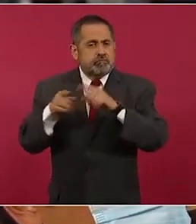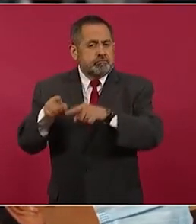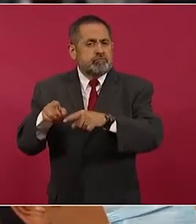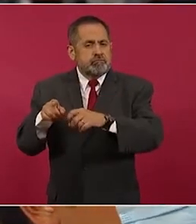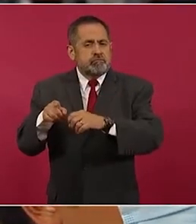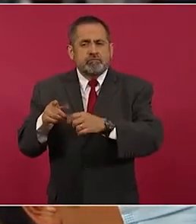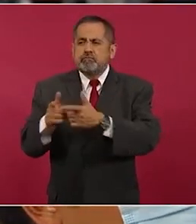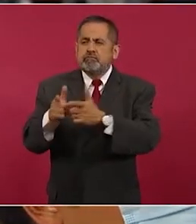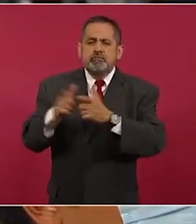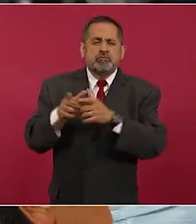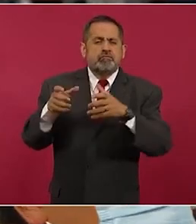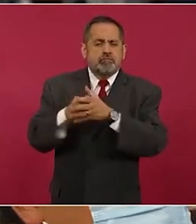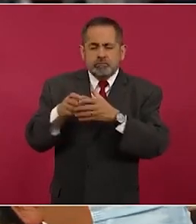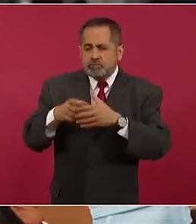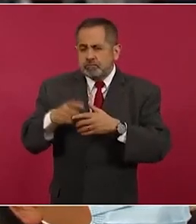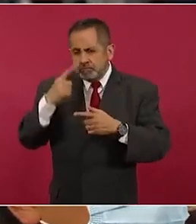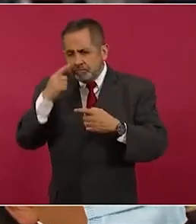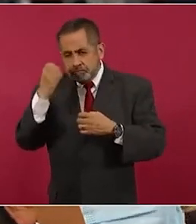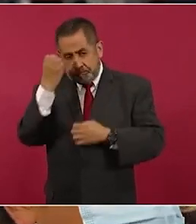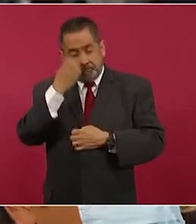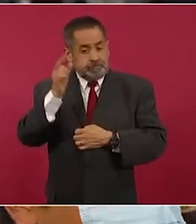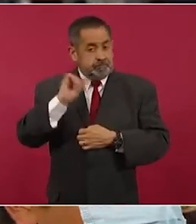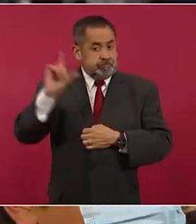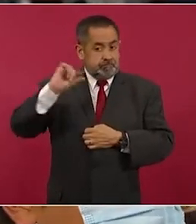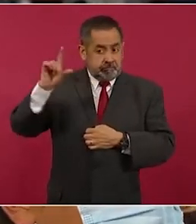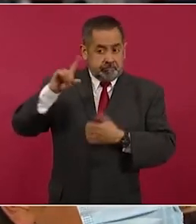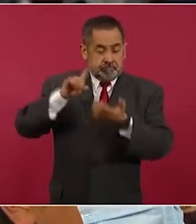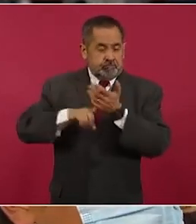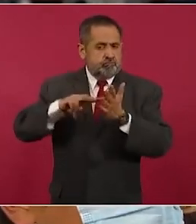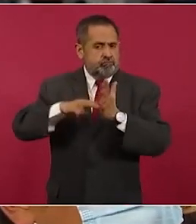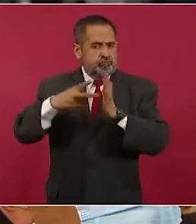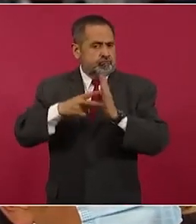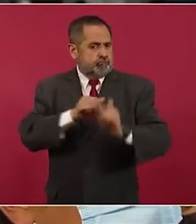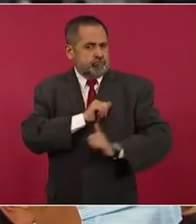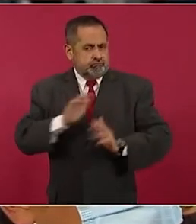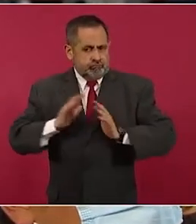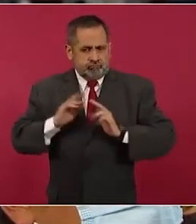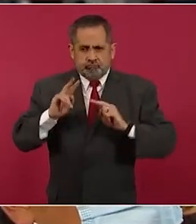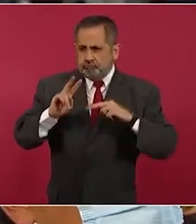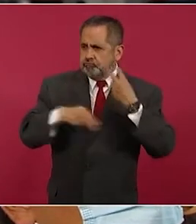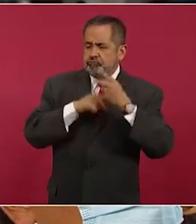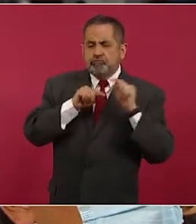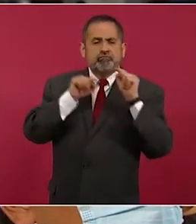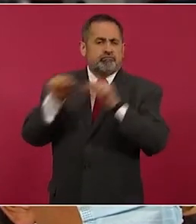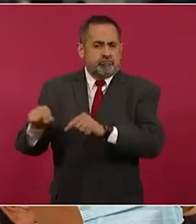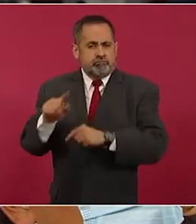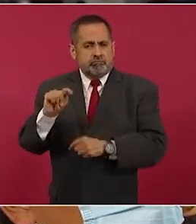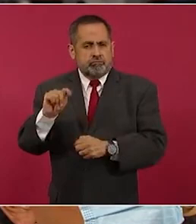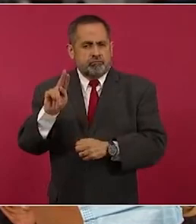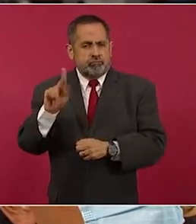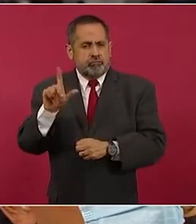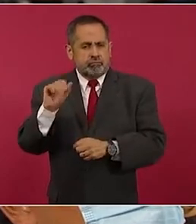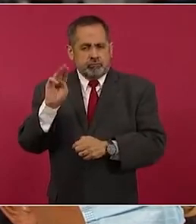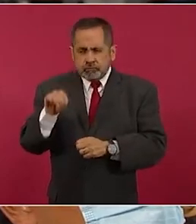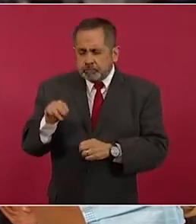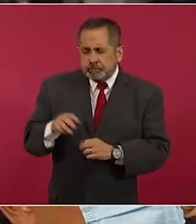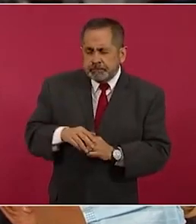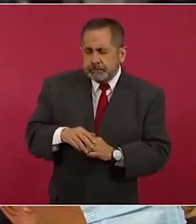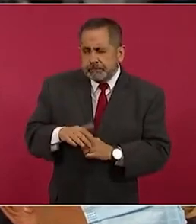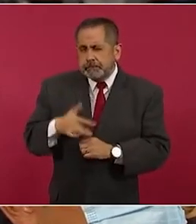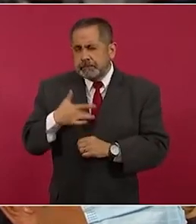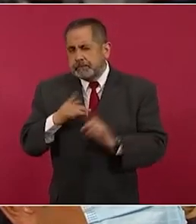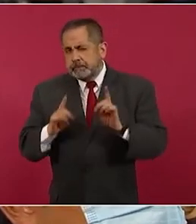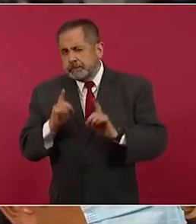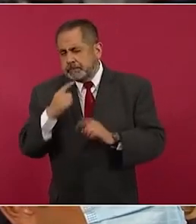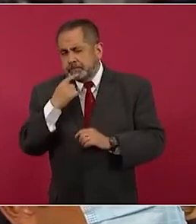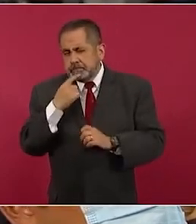grupo, esta primera cuadrilla de especialistas, de ingenieros militares que ya llegaron a Tulum. Entonces, me queda la duda.